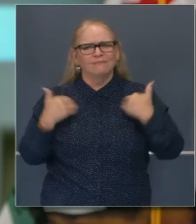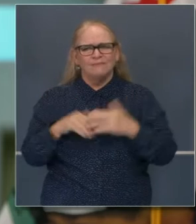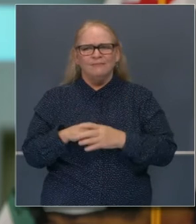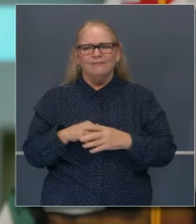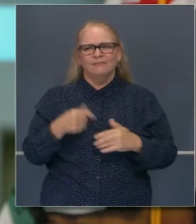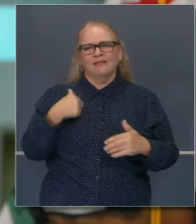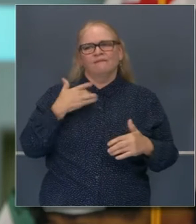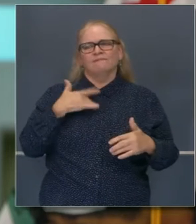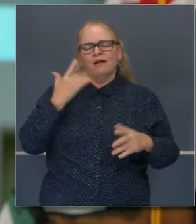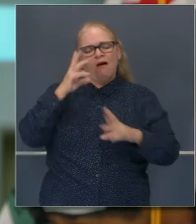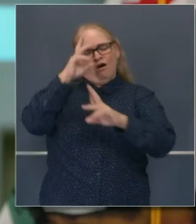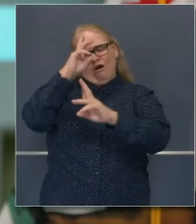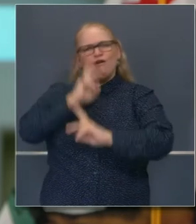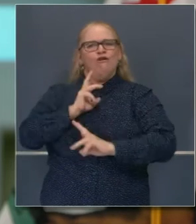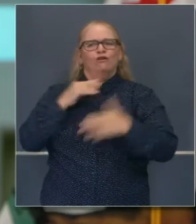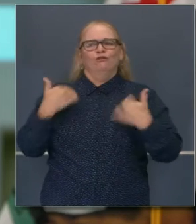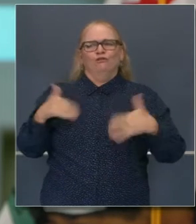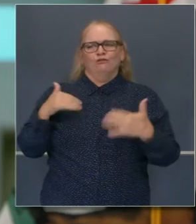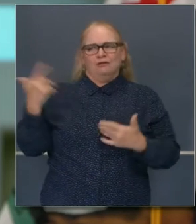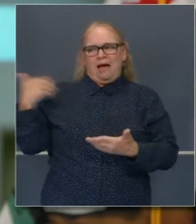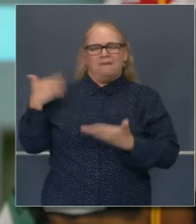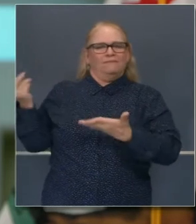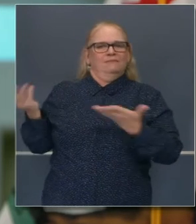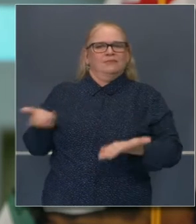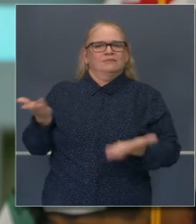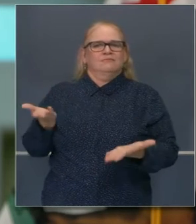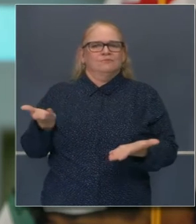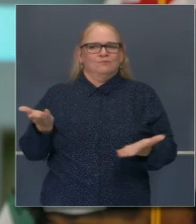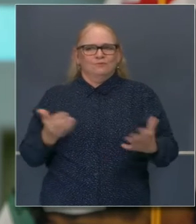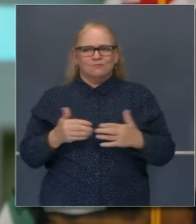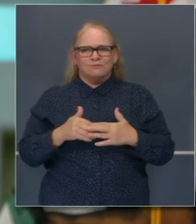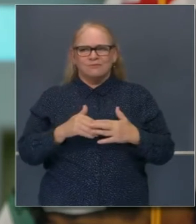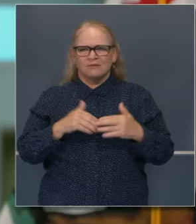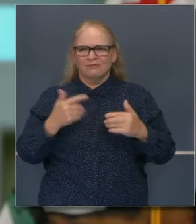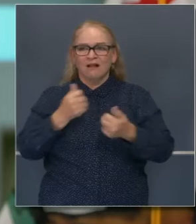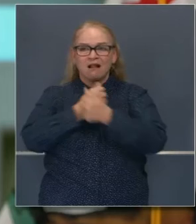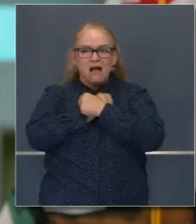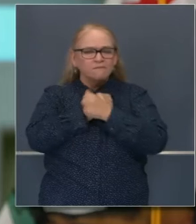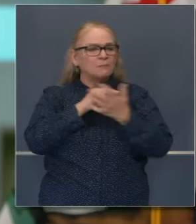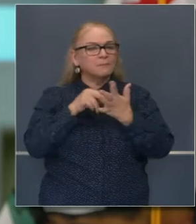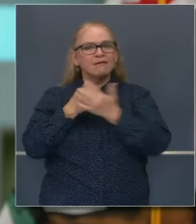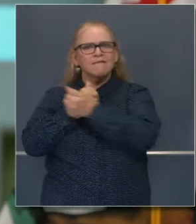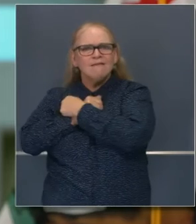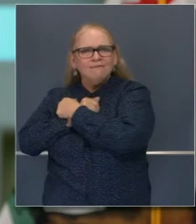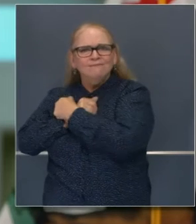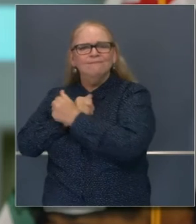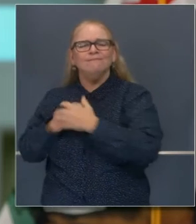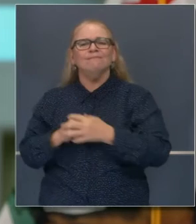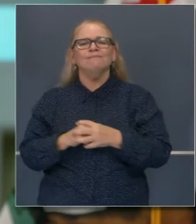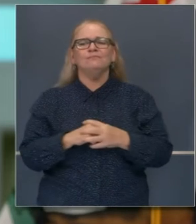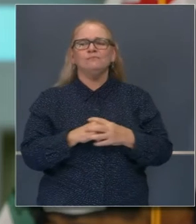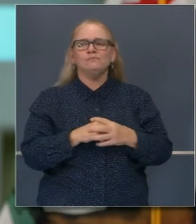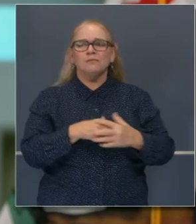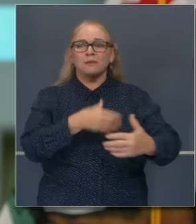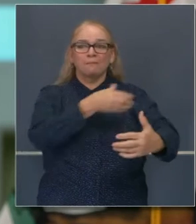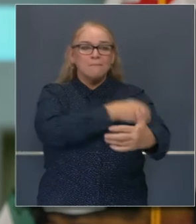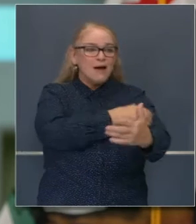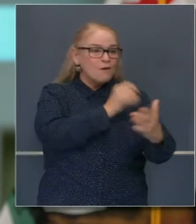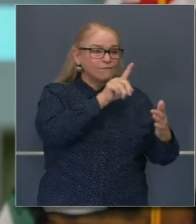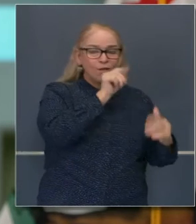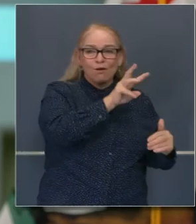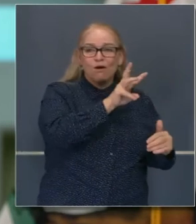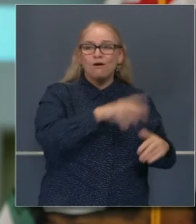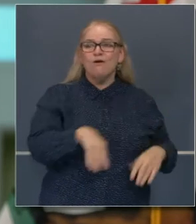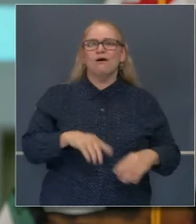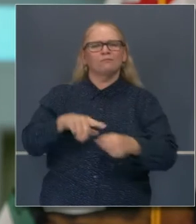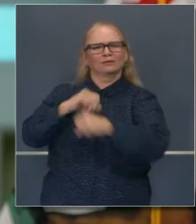tener a alguien en la banca que es un ejemplo viviente de que el amor es vida. No solo es el poder